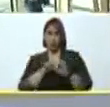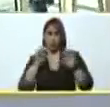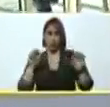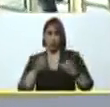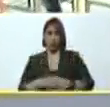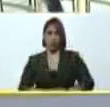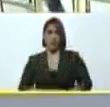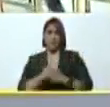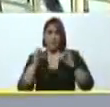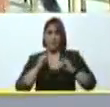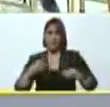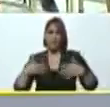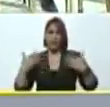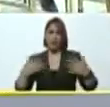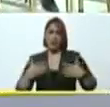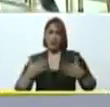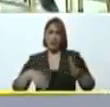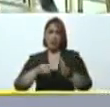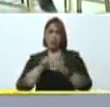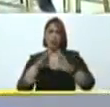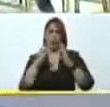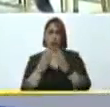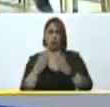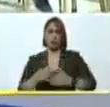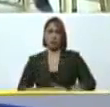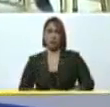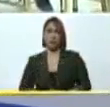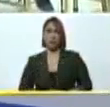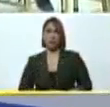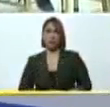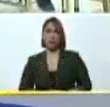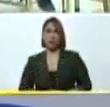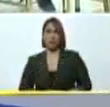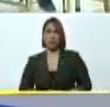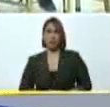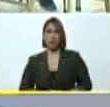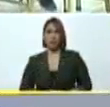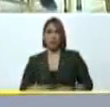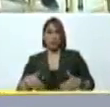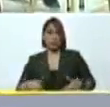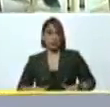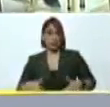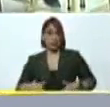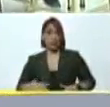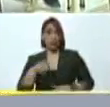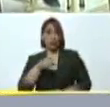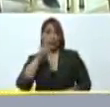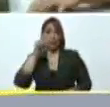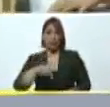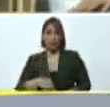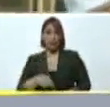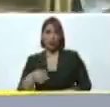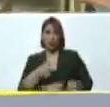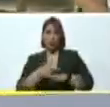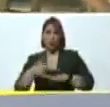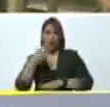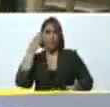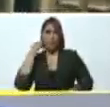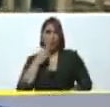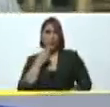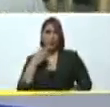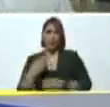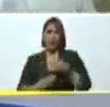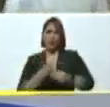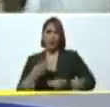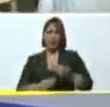felices con el regreso a clase. El esfuerzo que usted también, desde el gobierno bolivariano, está